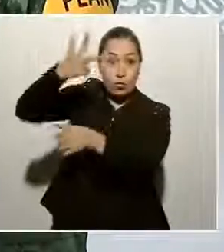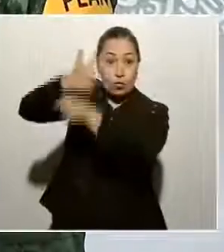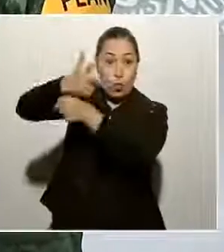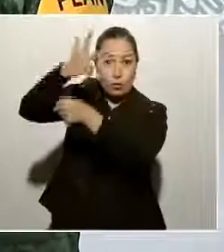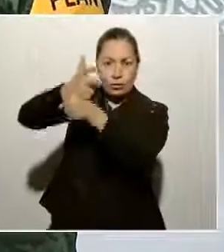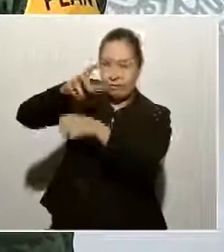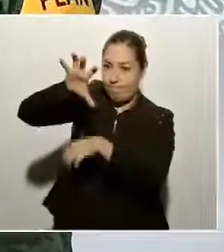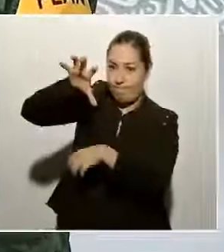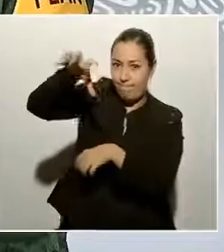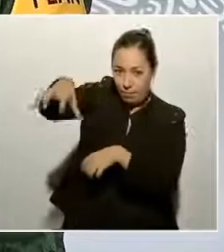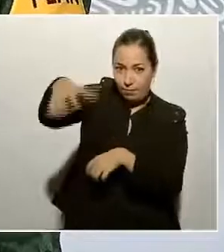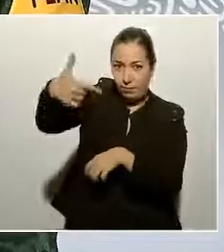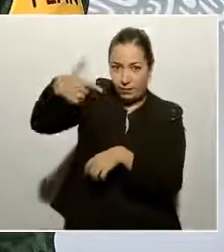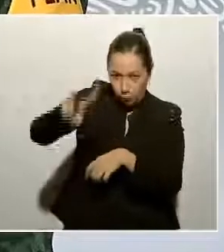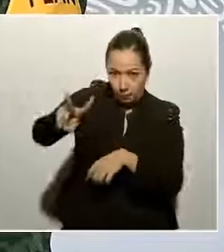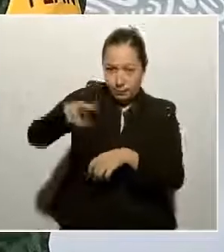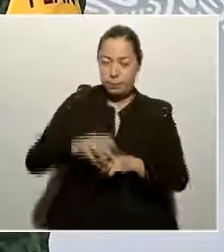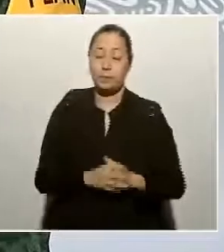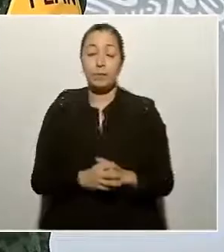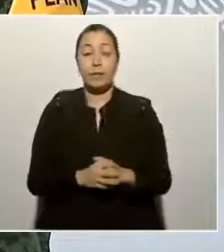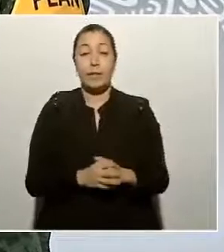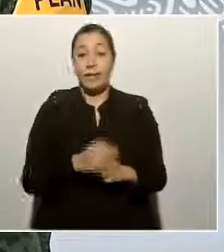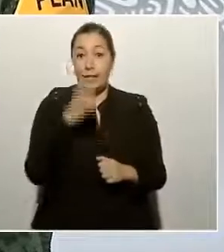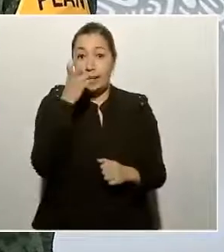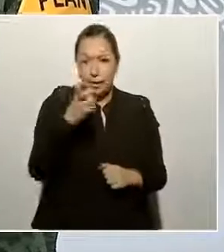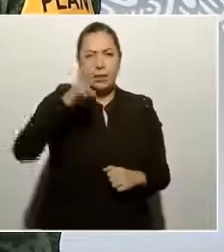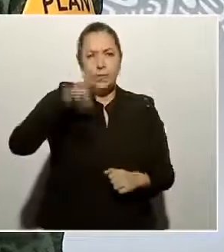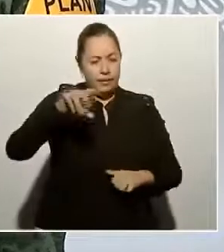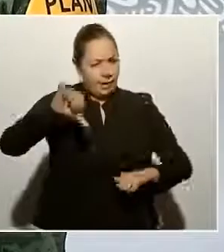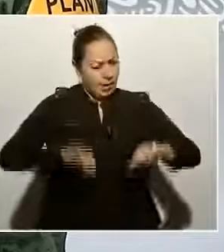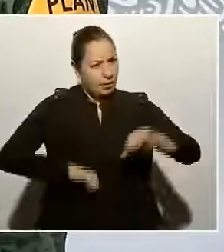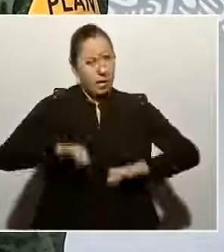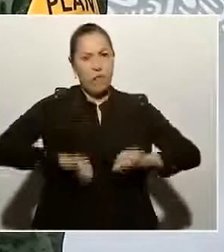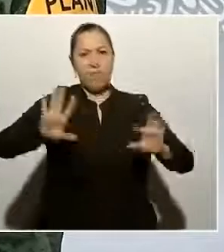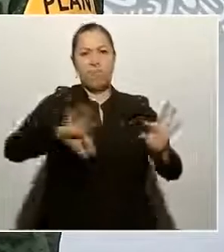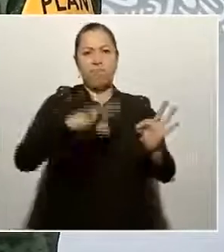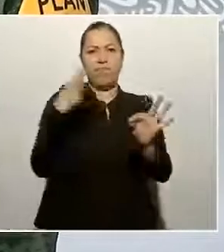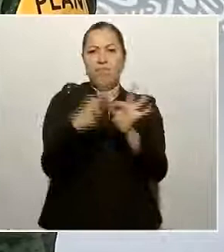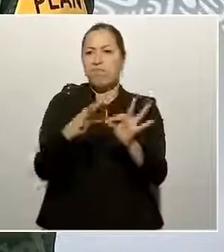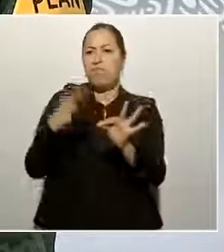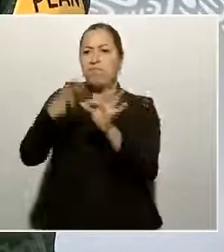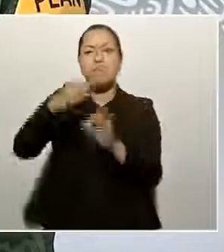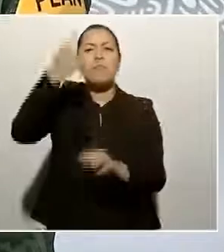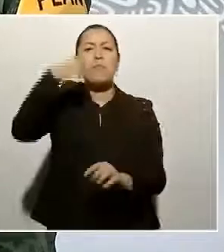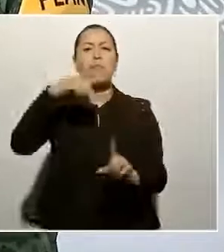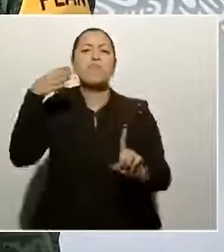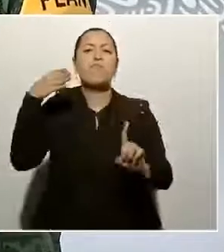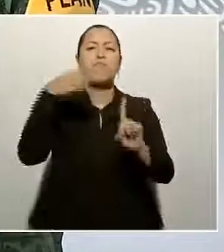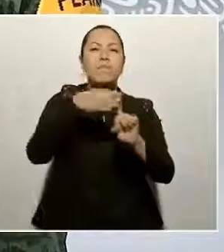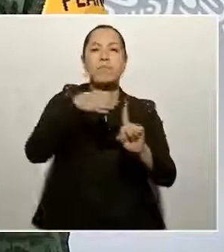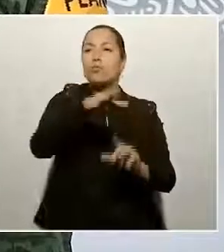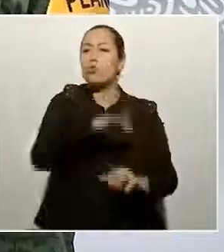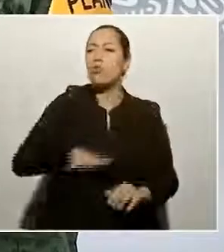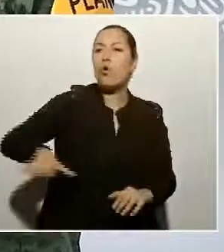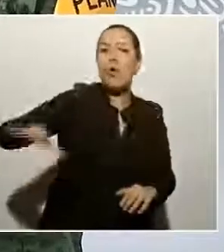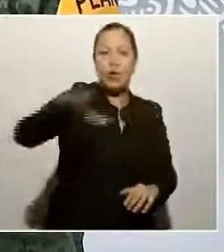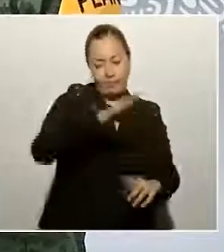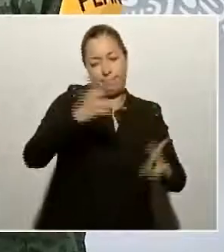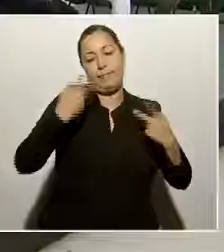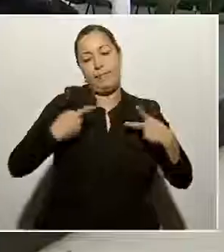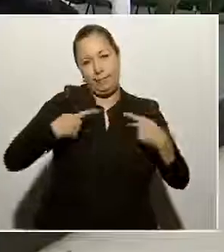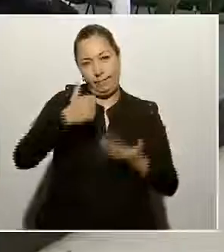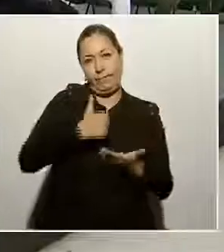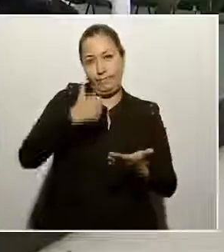Estas acciones son concretas en aras de la seguridad del pueblo sinaloense y de todos los mexicanos.